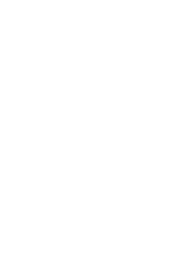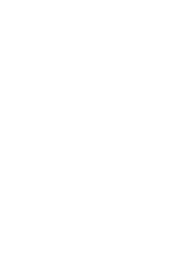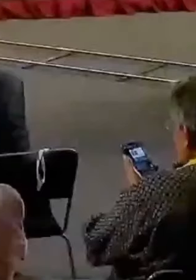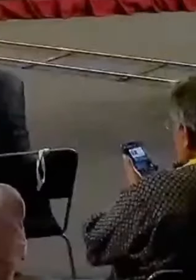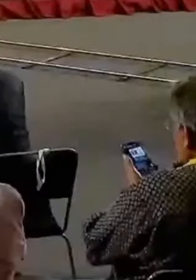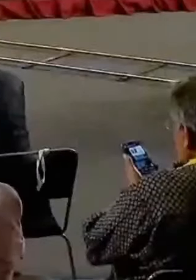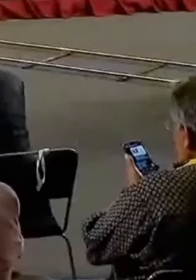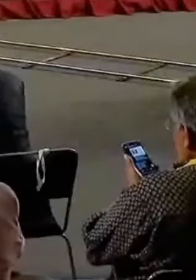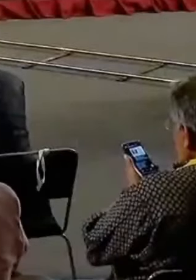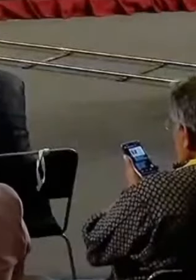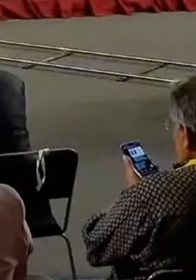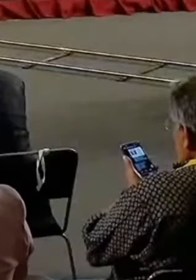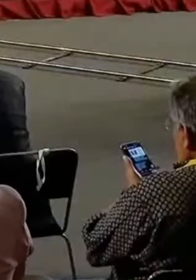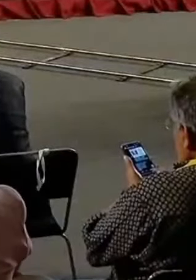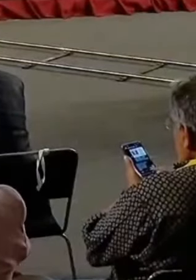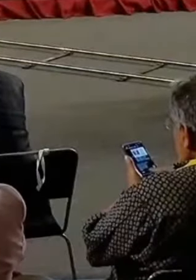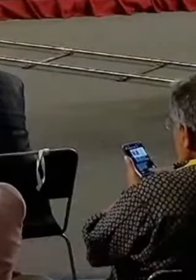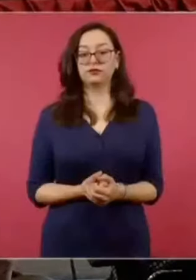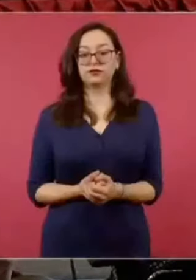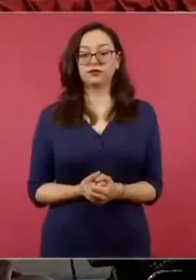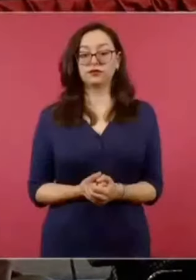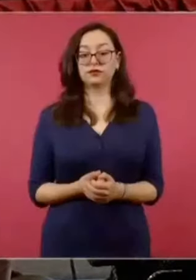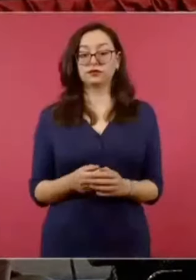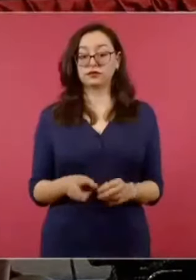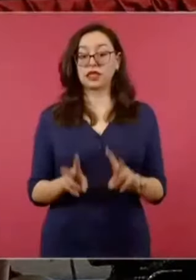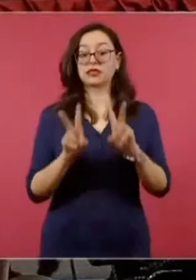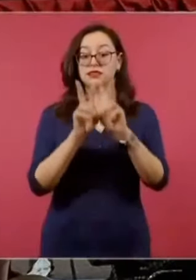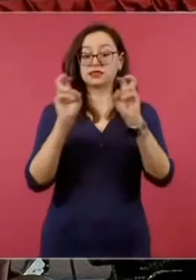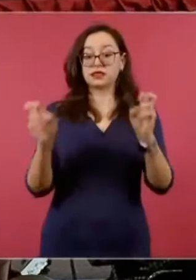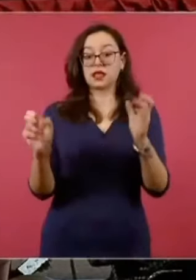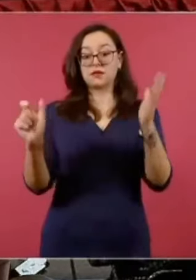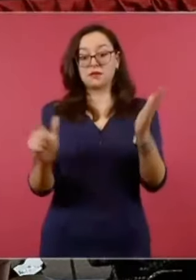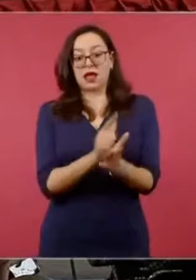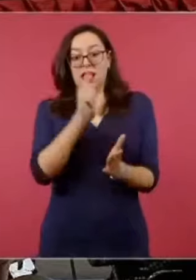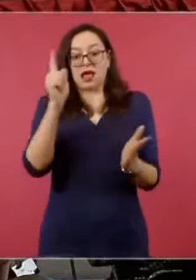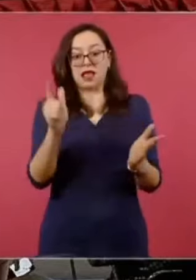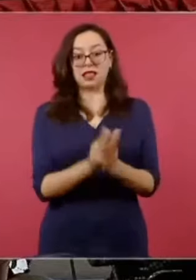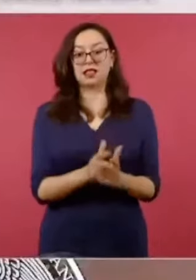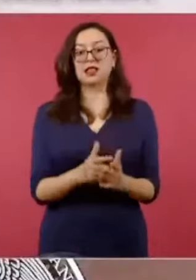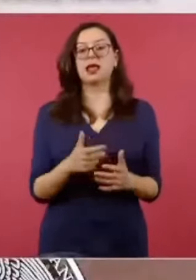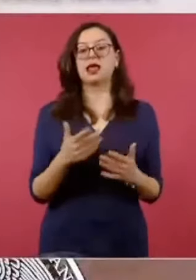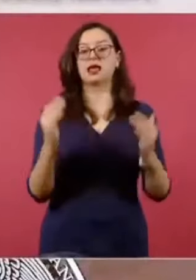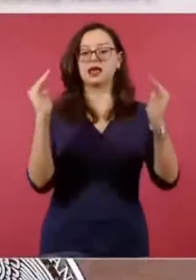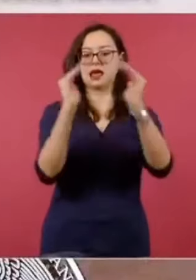marcha de la Marea Rosa la gente estaba muy asustada por esto porque lo vi en WhatsApp.